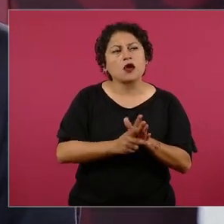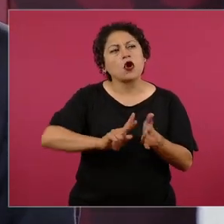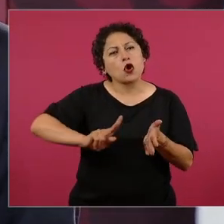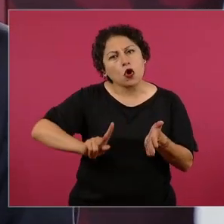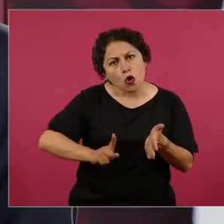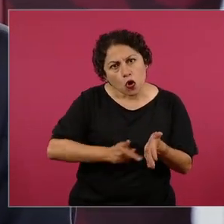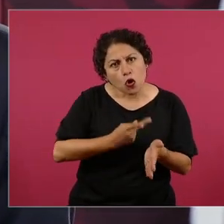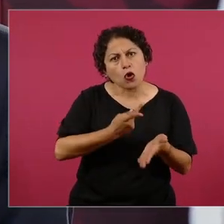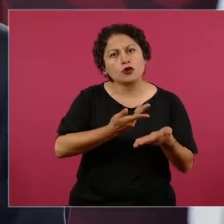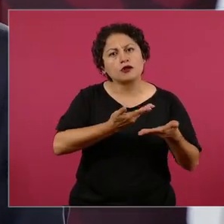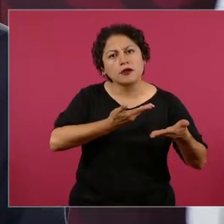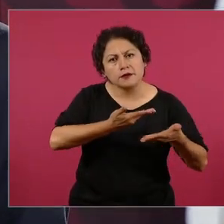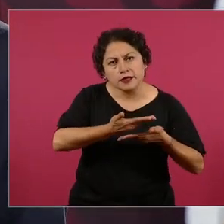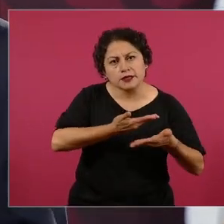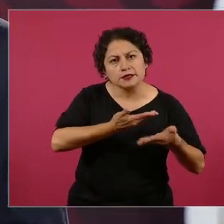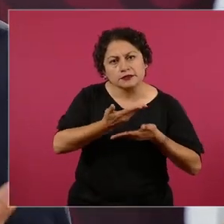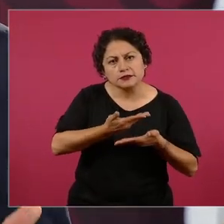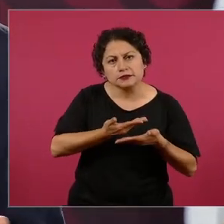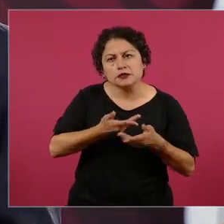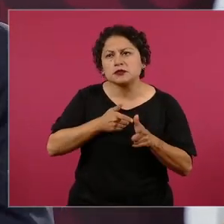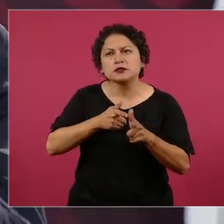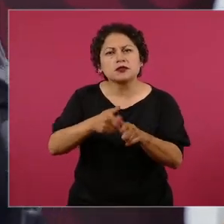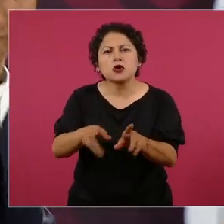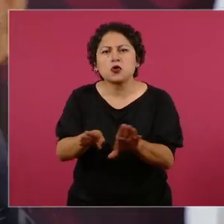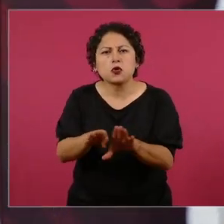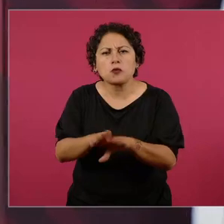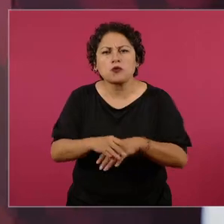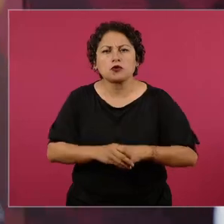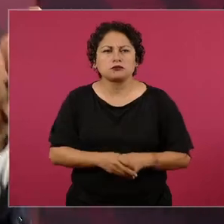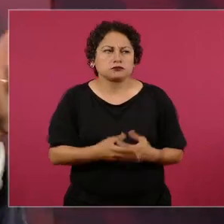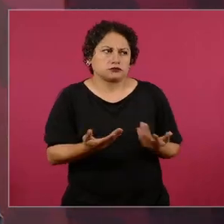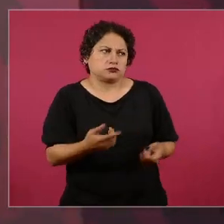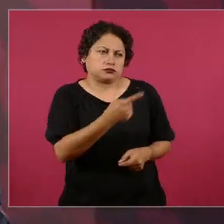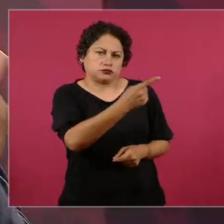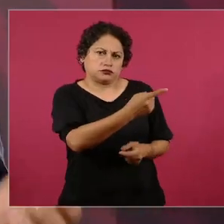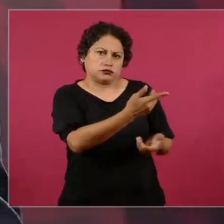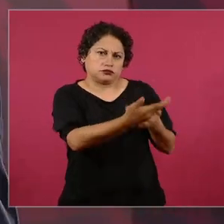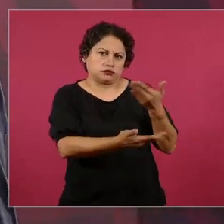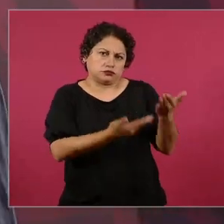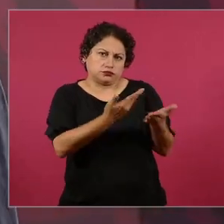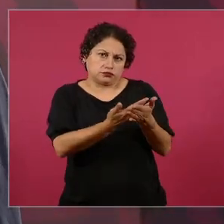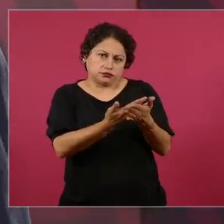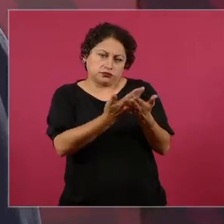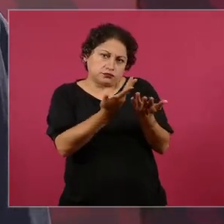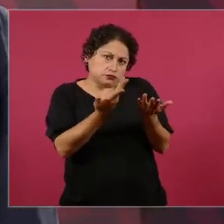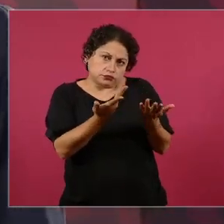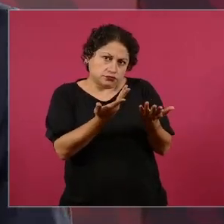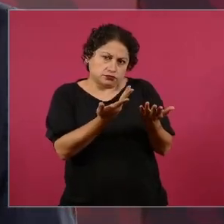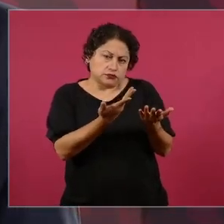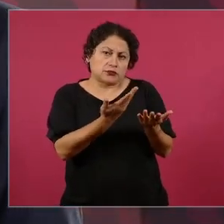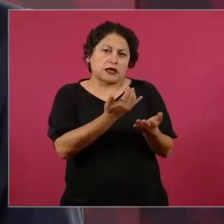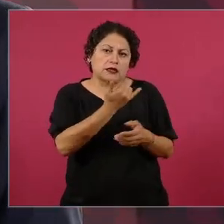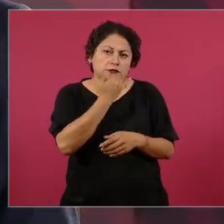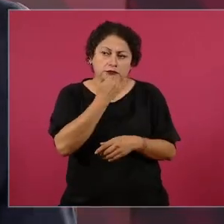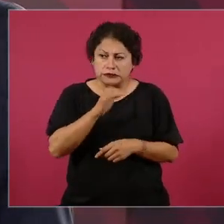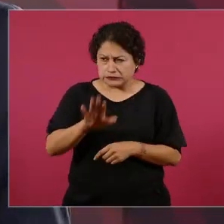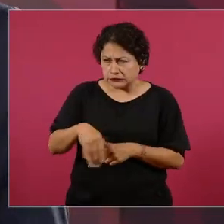una disculpa como sea este que